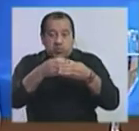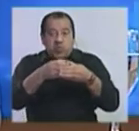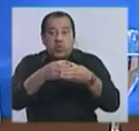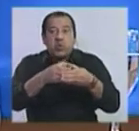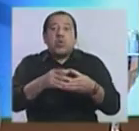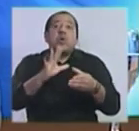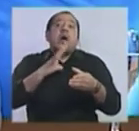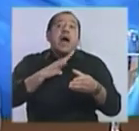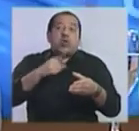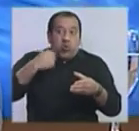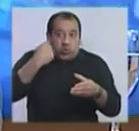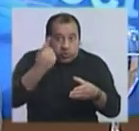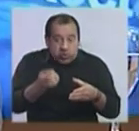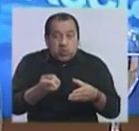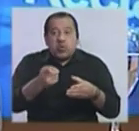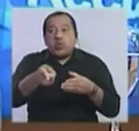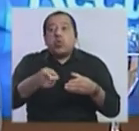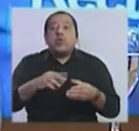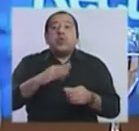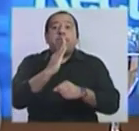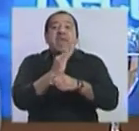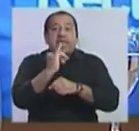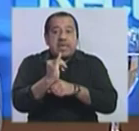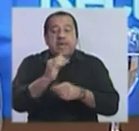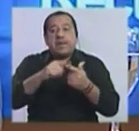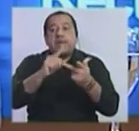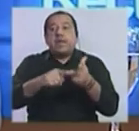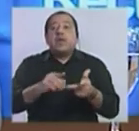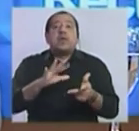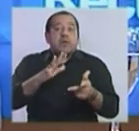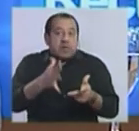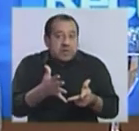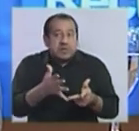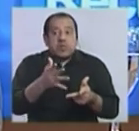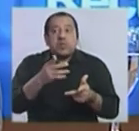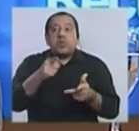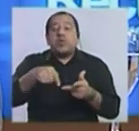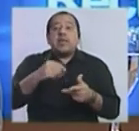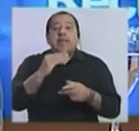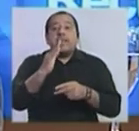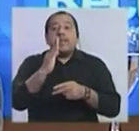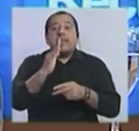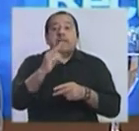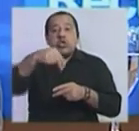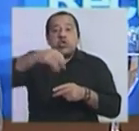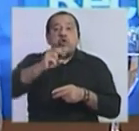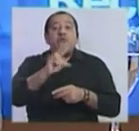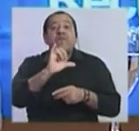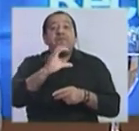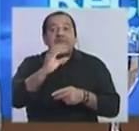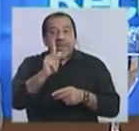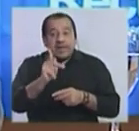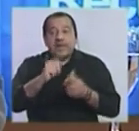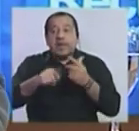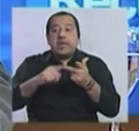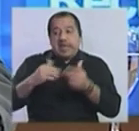Probablemente haya otra con el Partido Independiente, hay que ver qué pasa con el Partido de la Gente también, con Cabildo